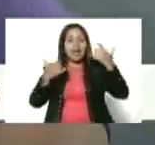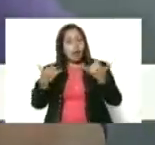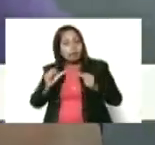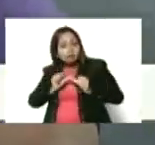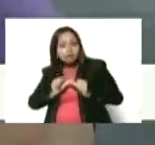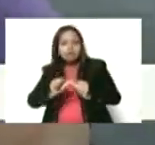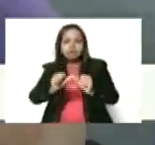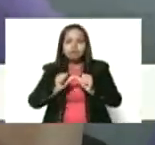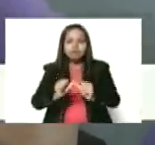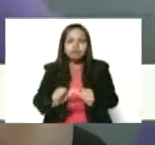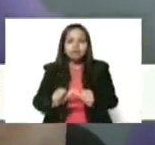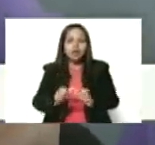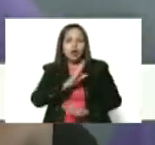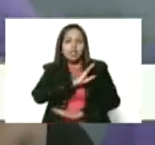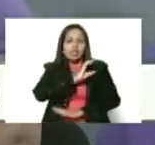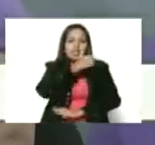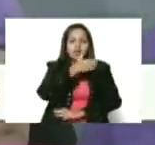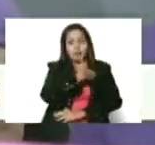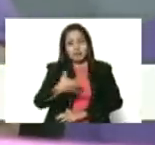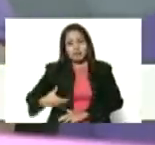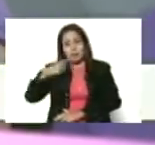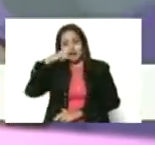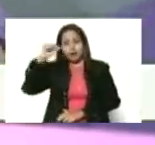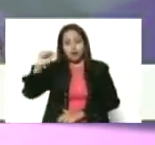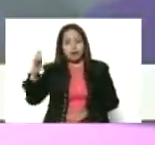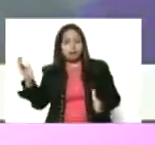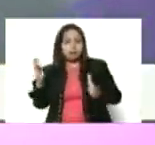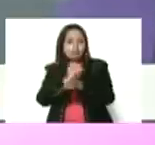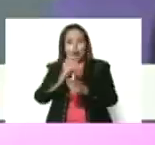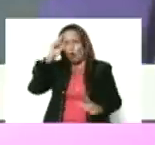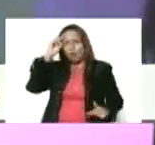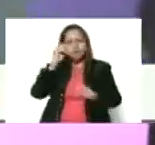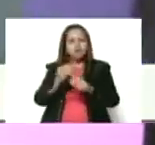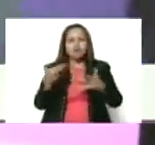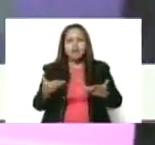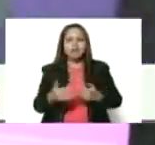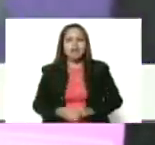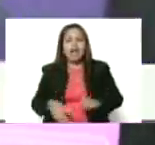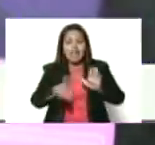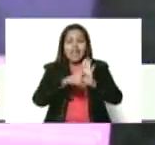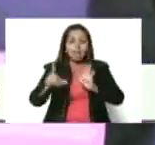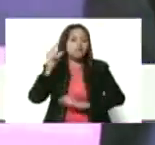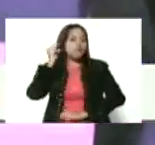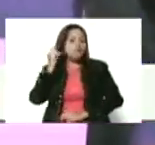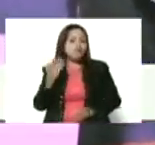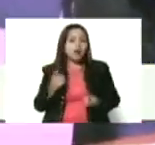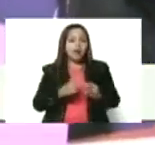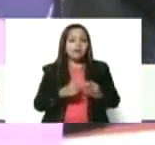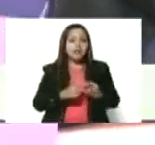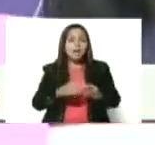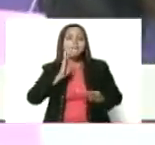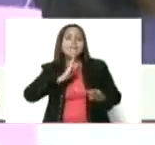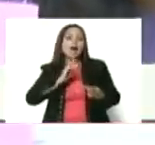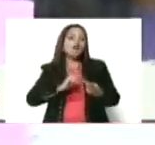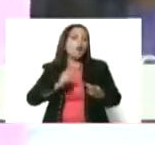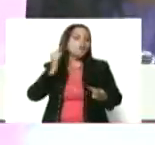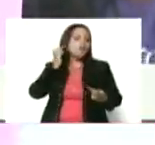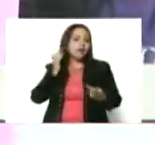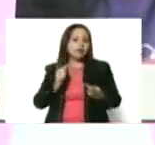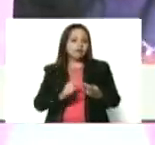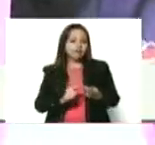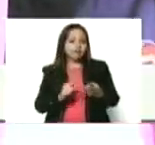aquí con su dirección alcanzando logros, fíjense, tenemos una ley de la mujer, tenemos un banco de la mujer,